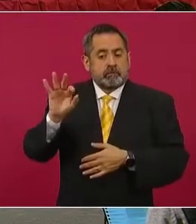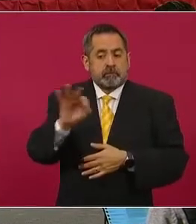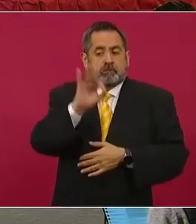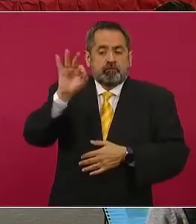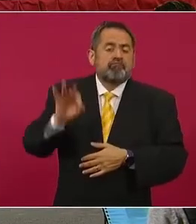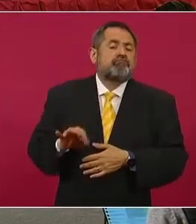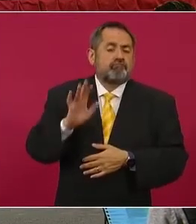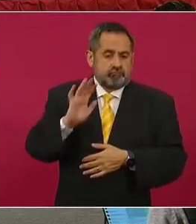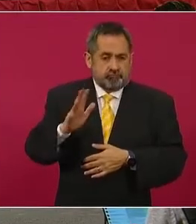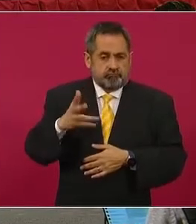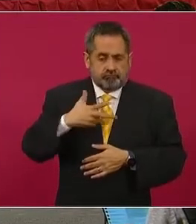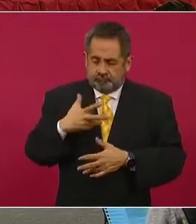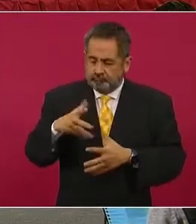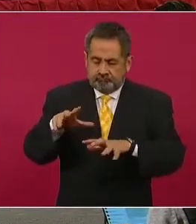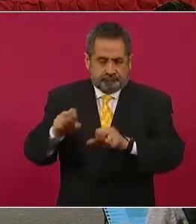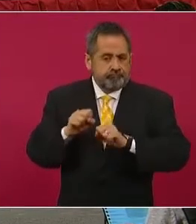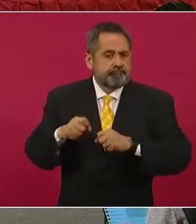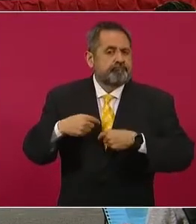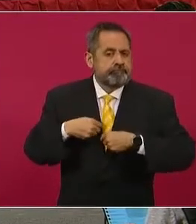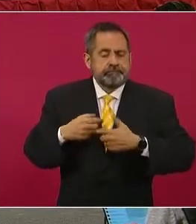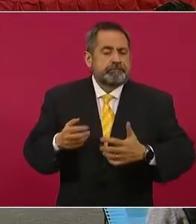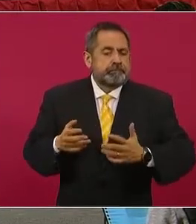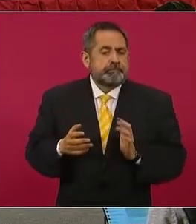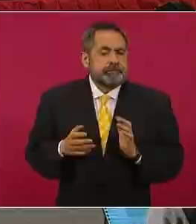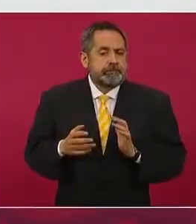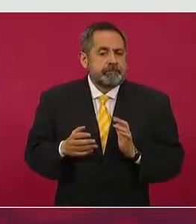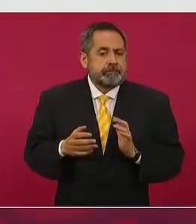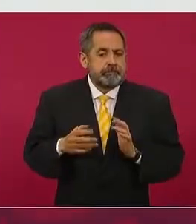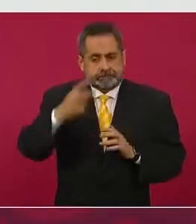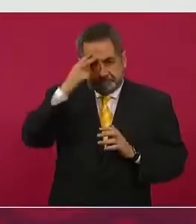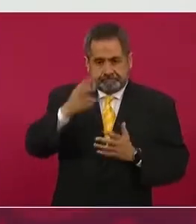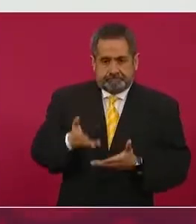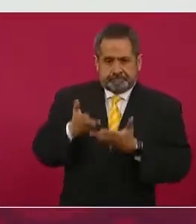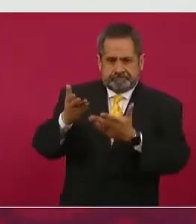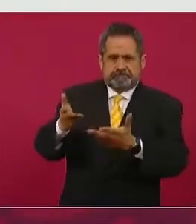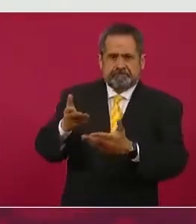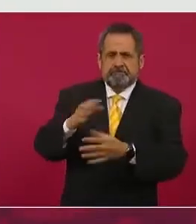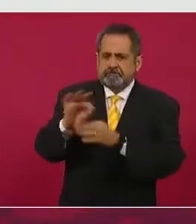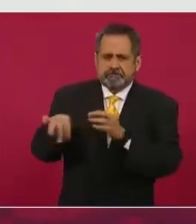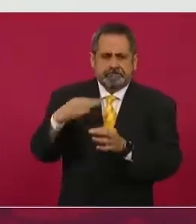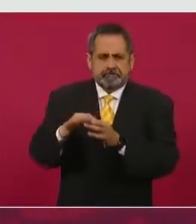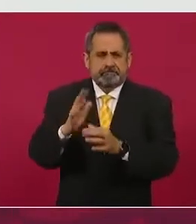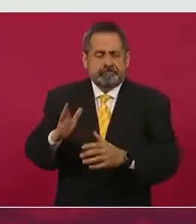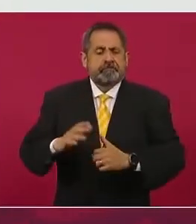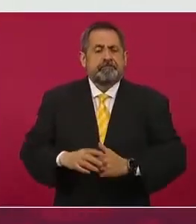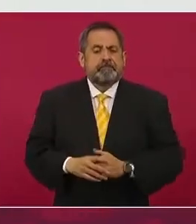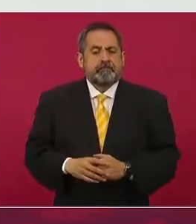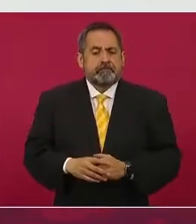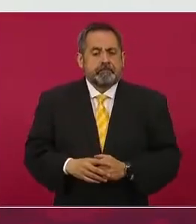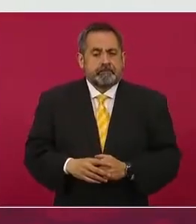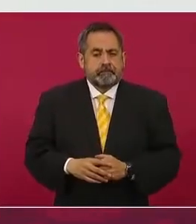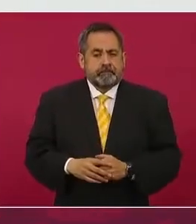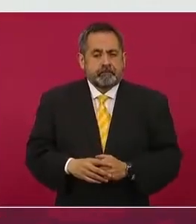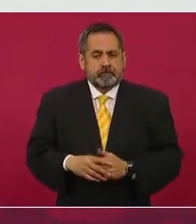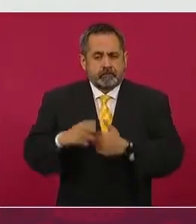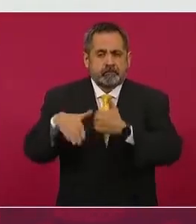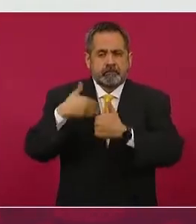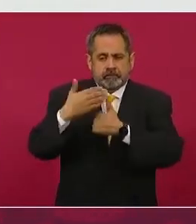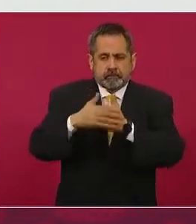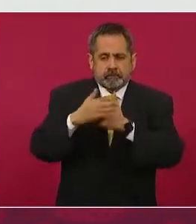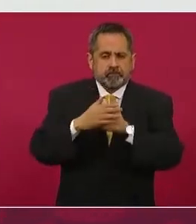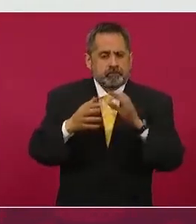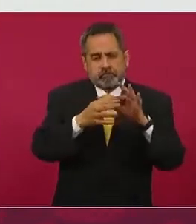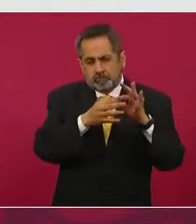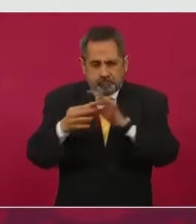vacunas de las que dispuso México. Vamos ahora a que se unifiquen las agencias